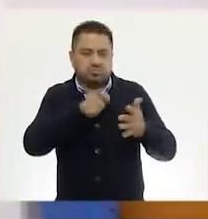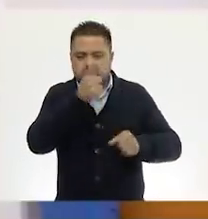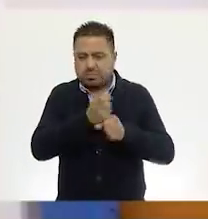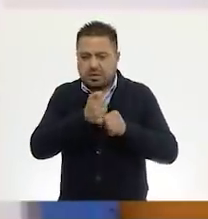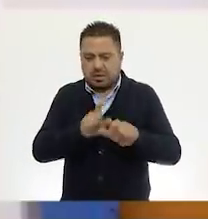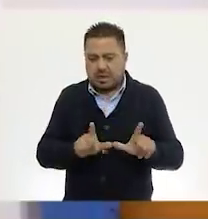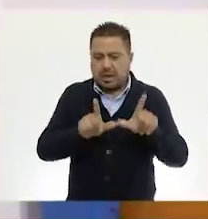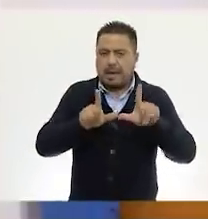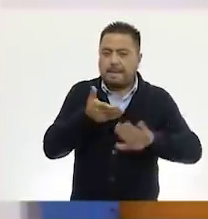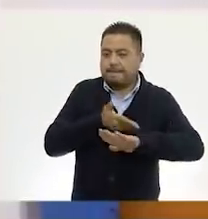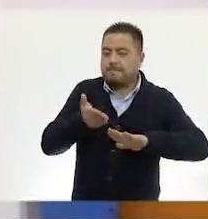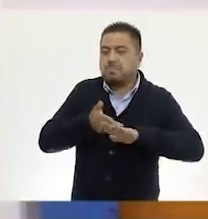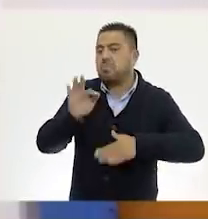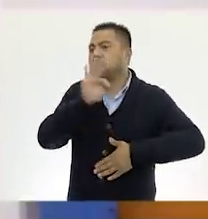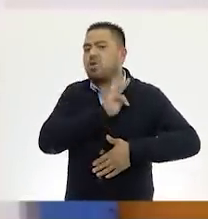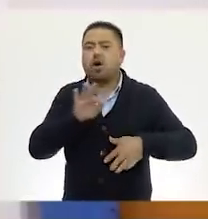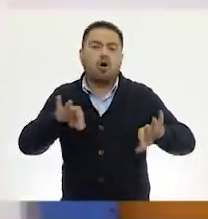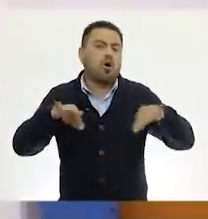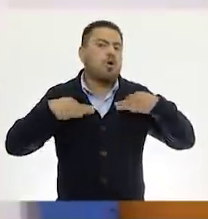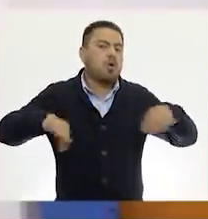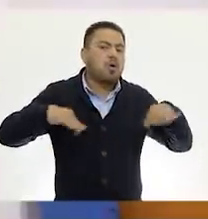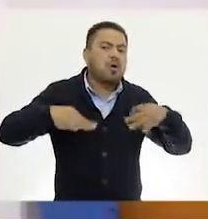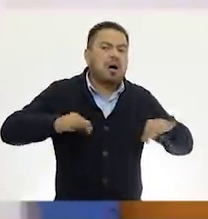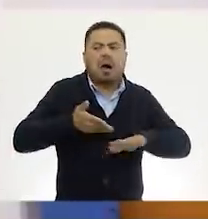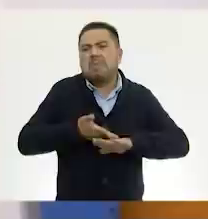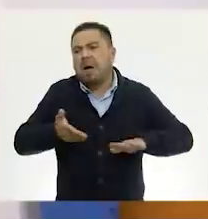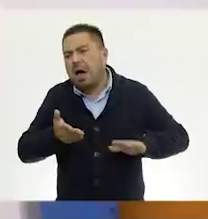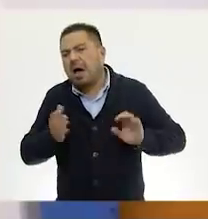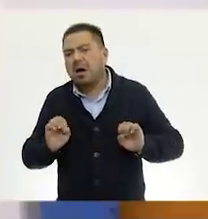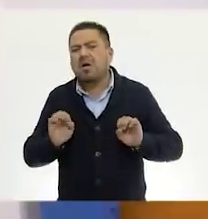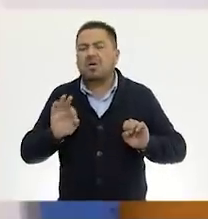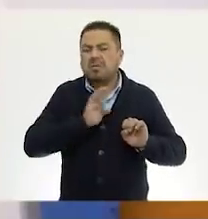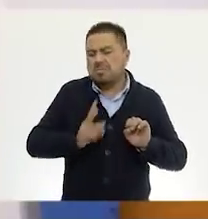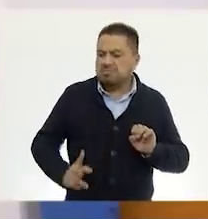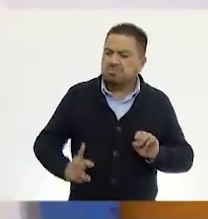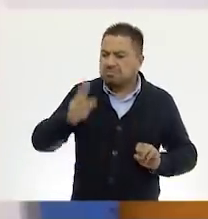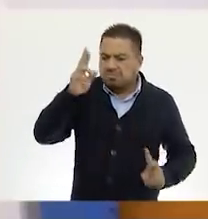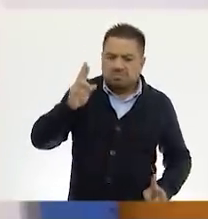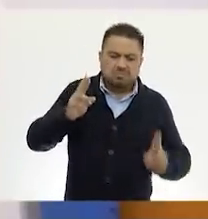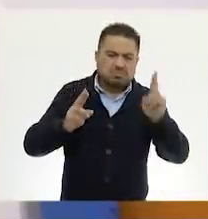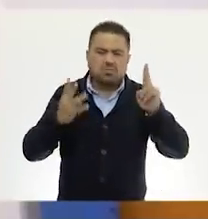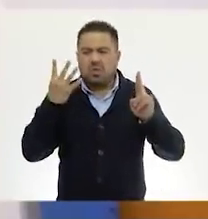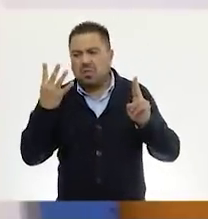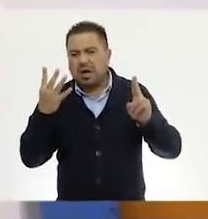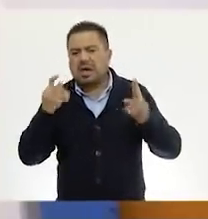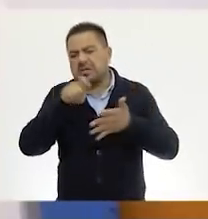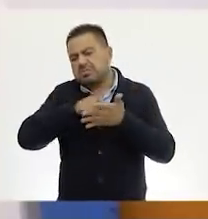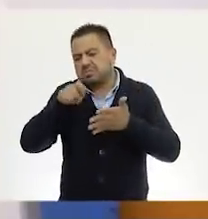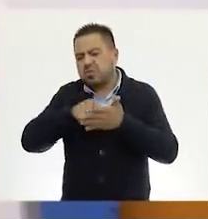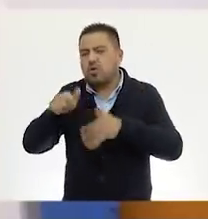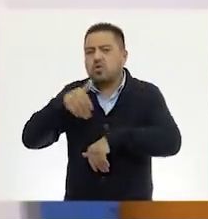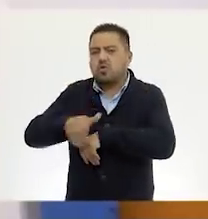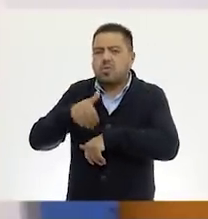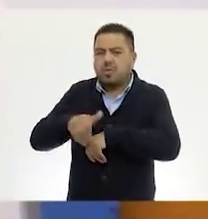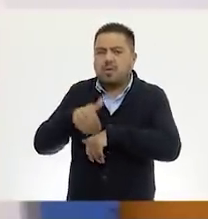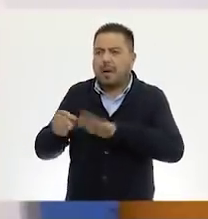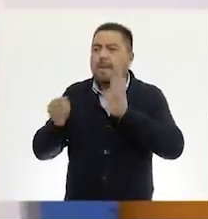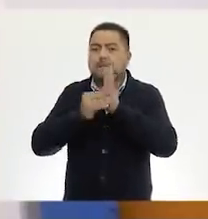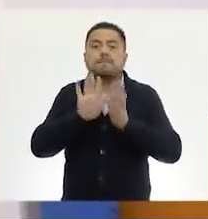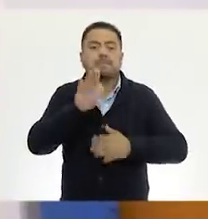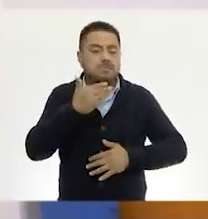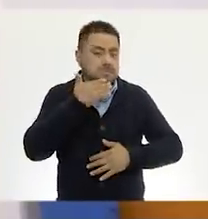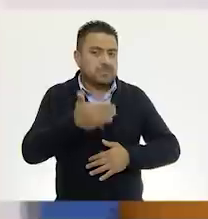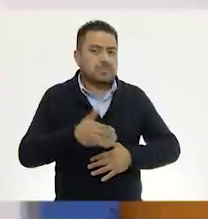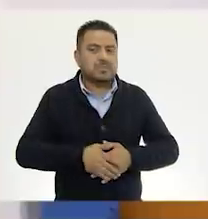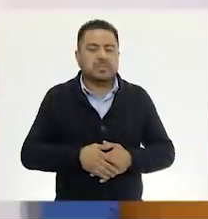en una tarjeta blanca. Puede ser en una hoja blanca. La pueden recortar y dividir en cuatro y escribirlas con número. Muy bien.